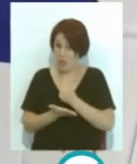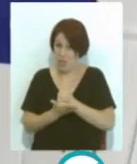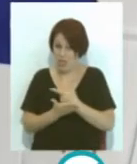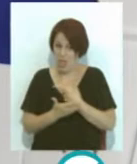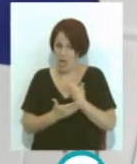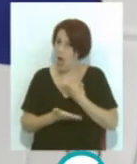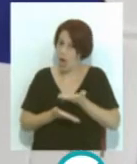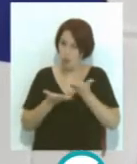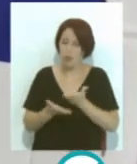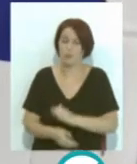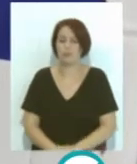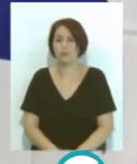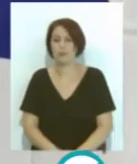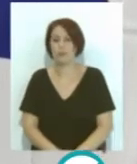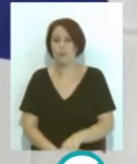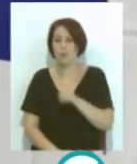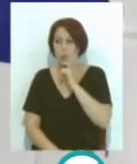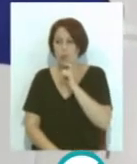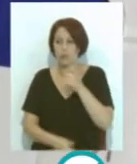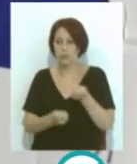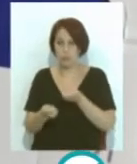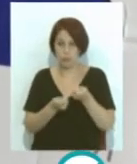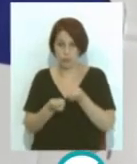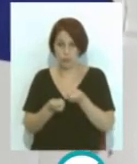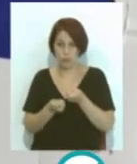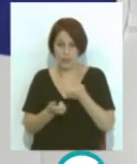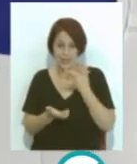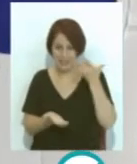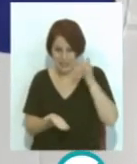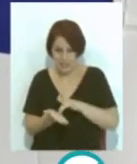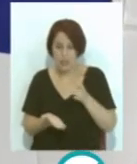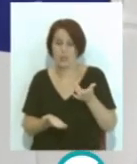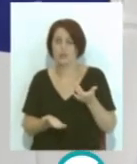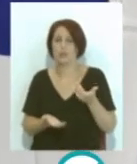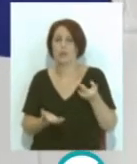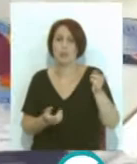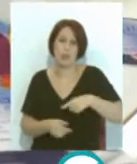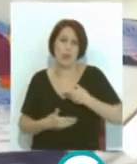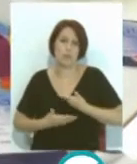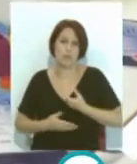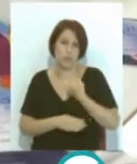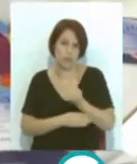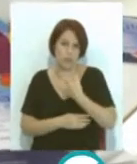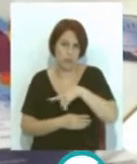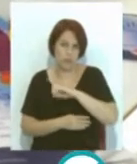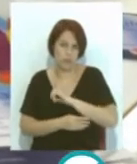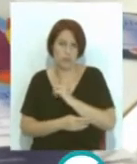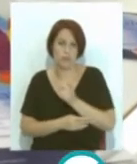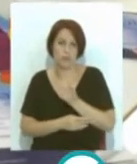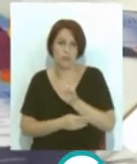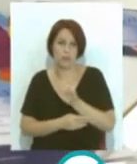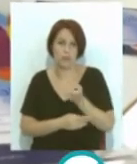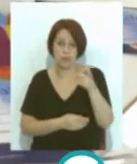Entonces, bueno, mediante controles, mediante citas y sobre todo mediante el apoyo que podemos nosotros, pues